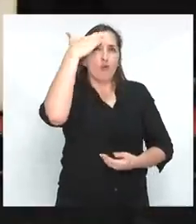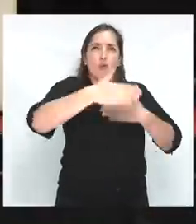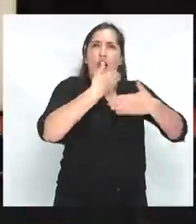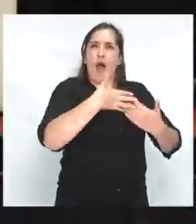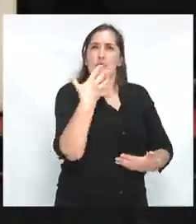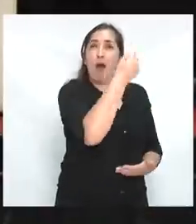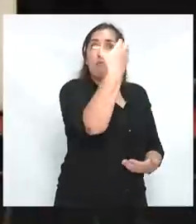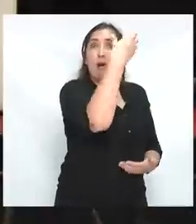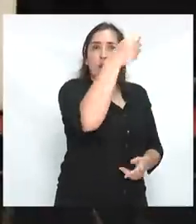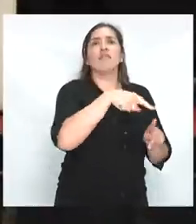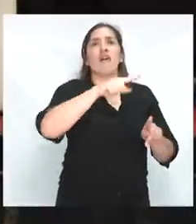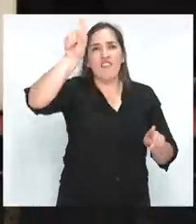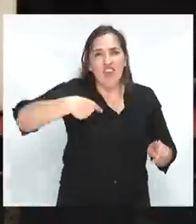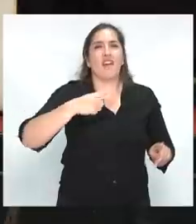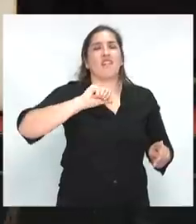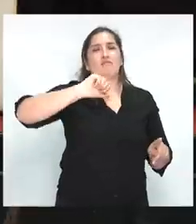En quinto lugar,